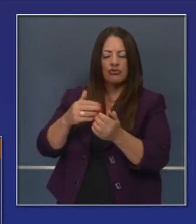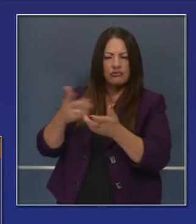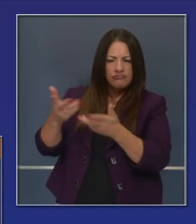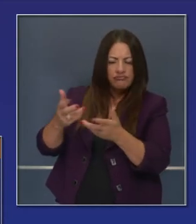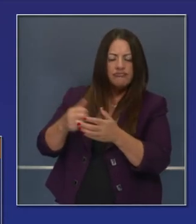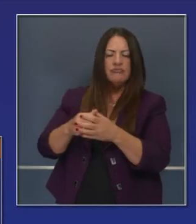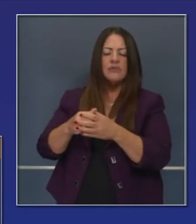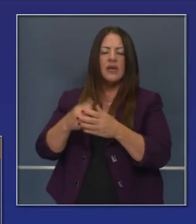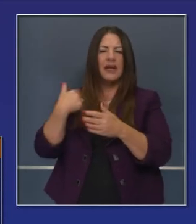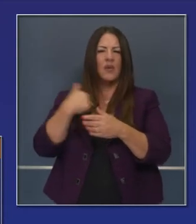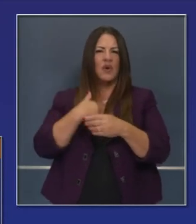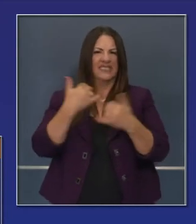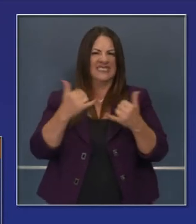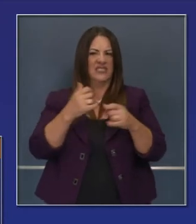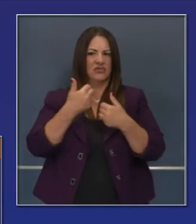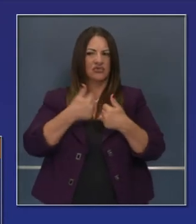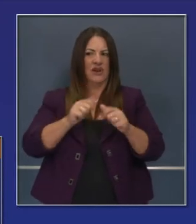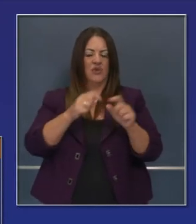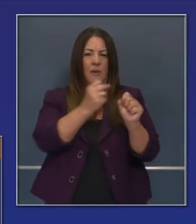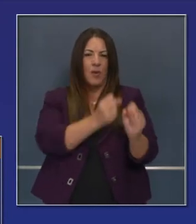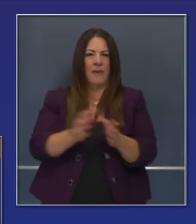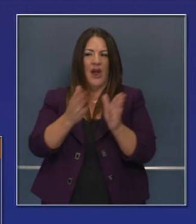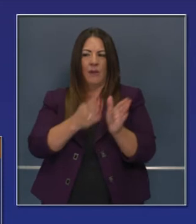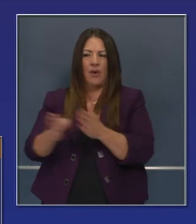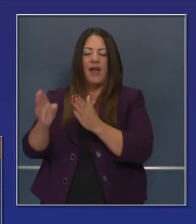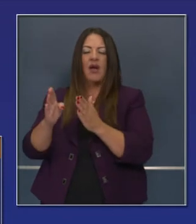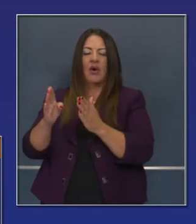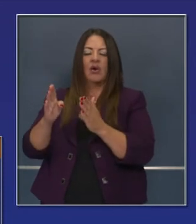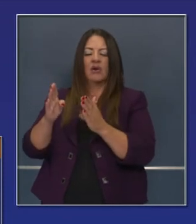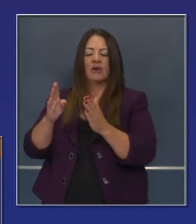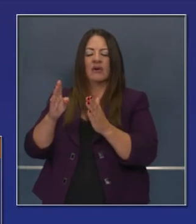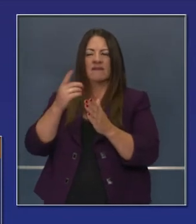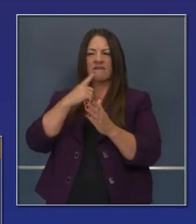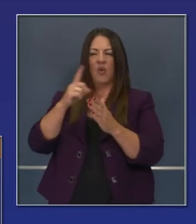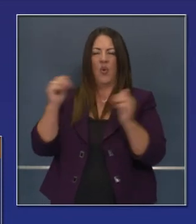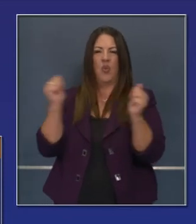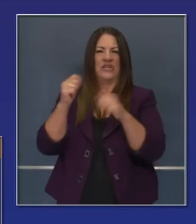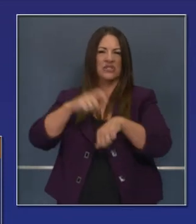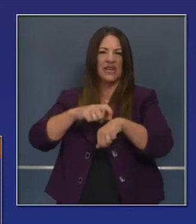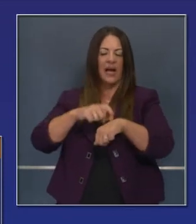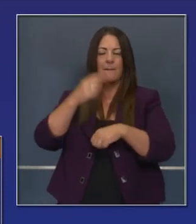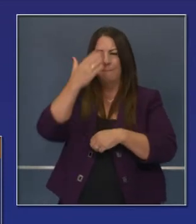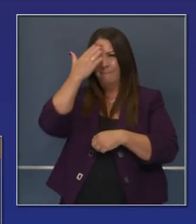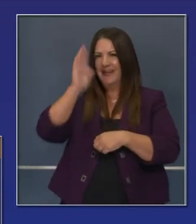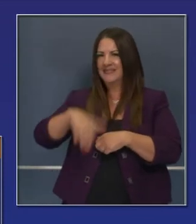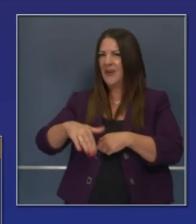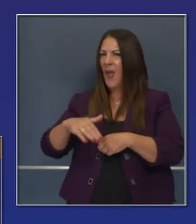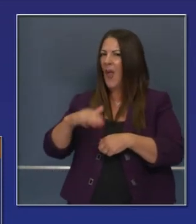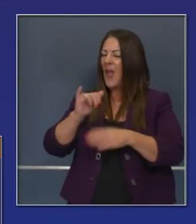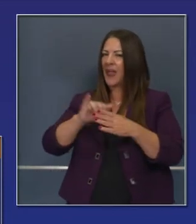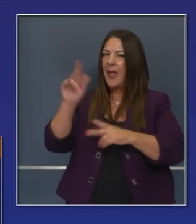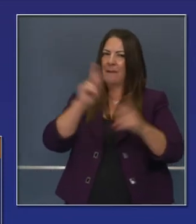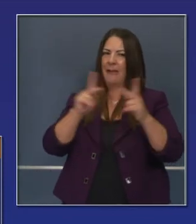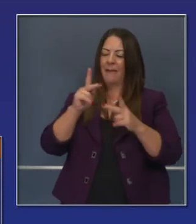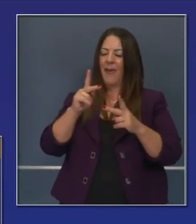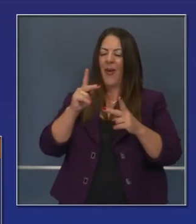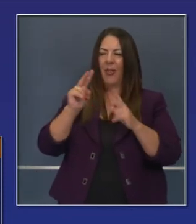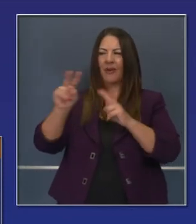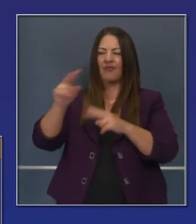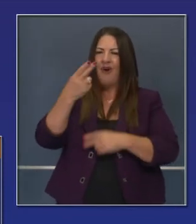preparándonos para los meses invernales, donde habrá más entremezclas de gente, fiestas,